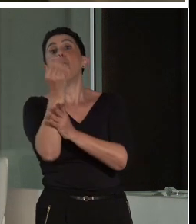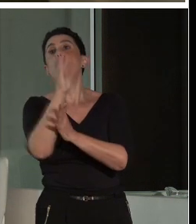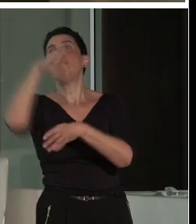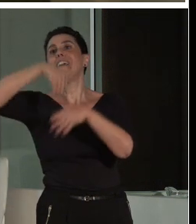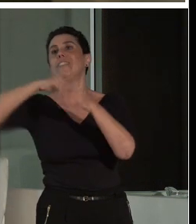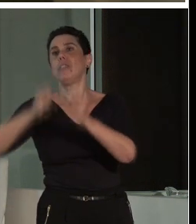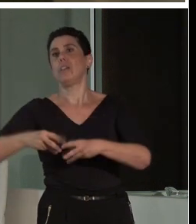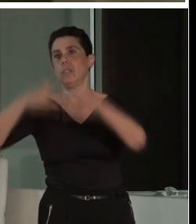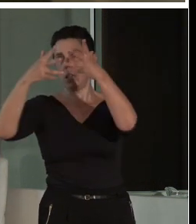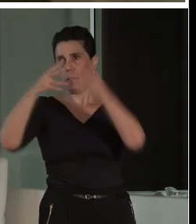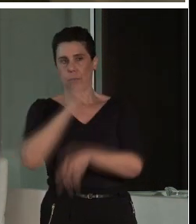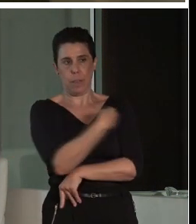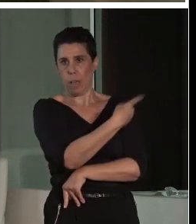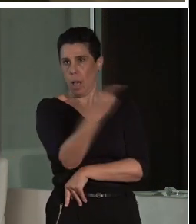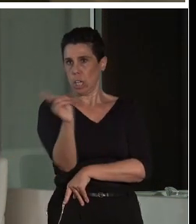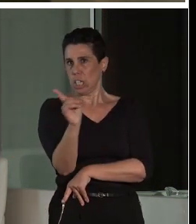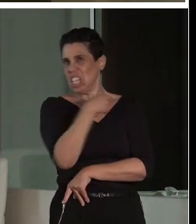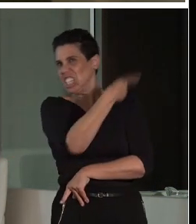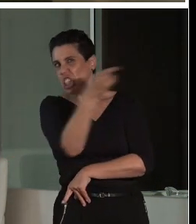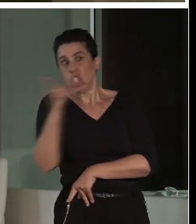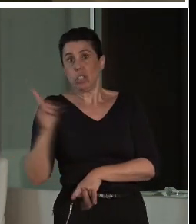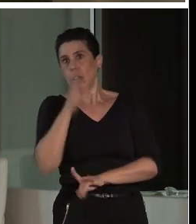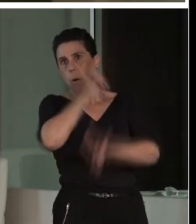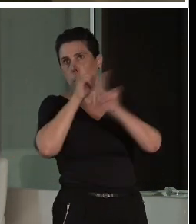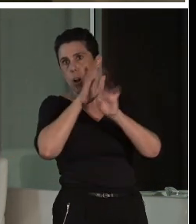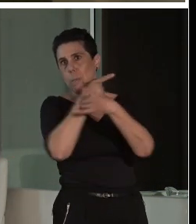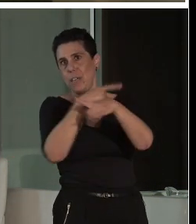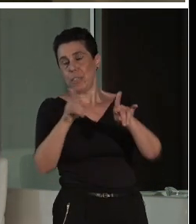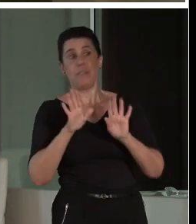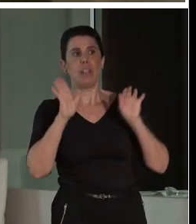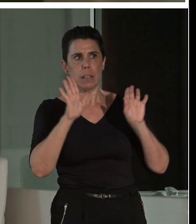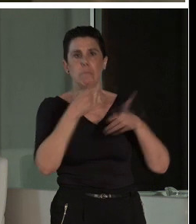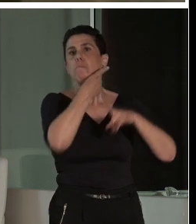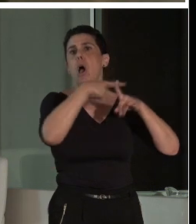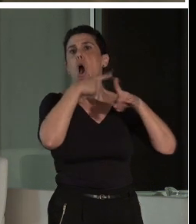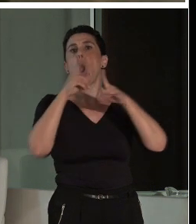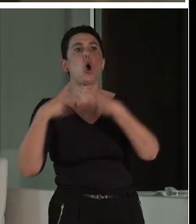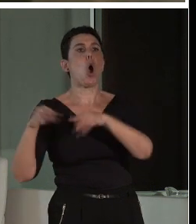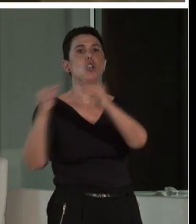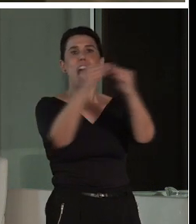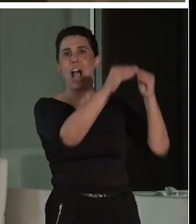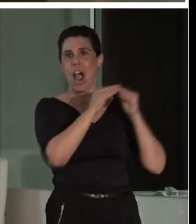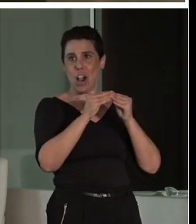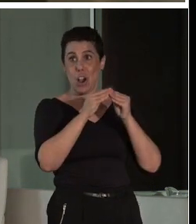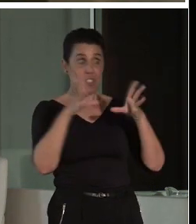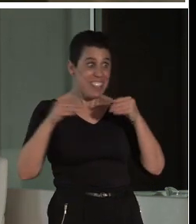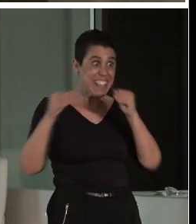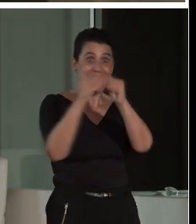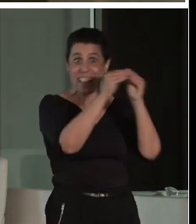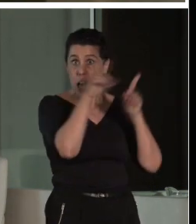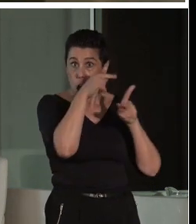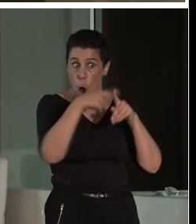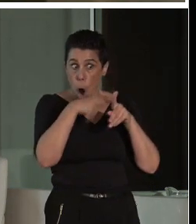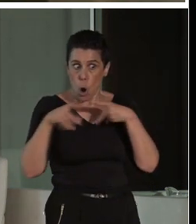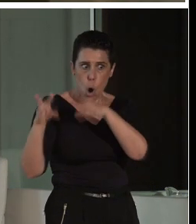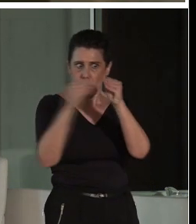con unas problemáticas diferentes, pero con unos elementos comunes que son los que nos han ayudado a nosotros a establecer esos indicadores con los